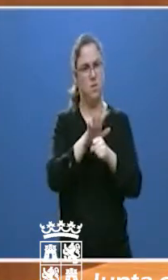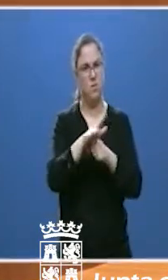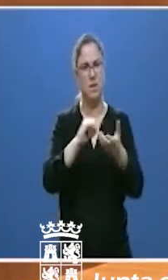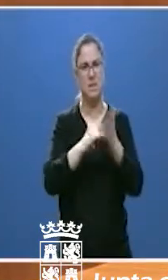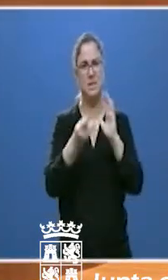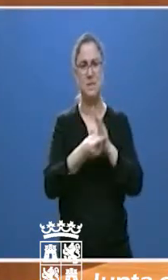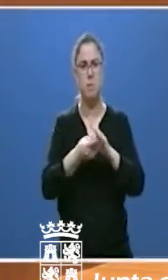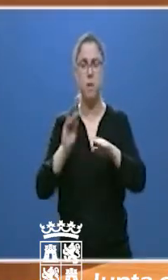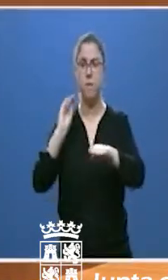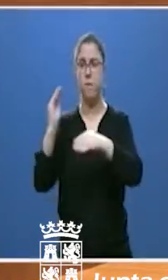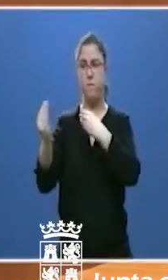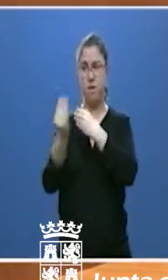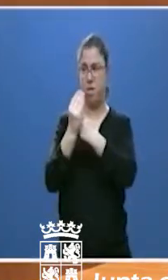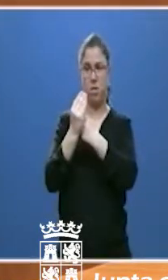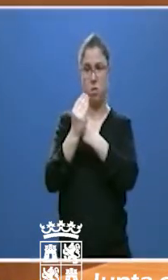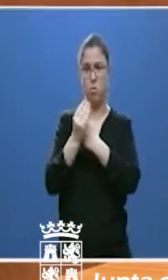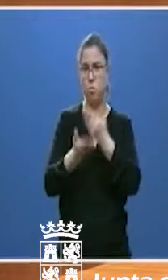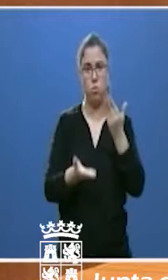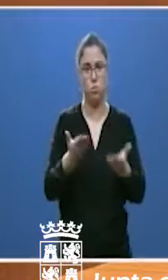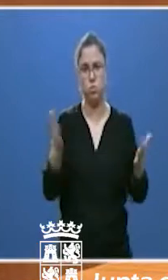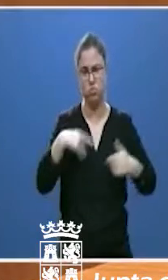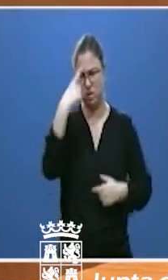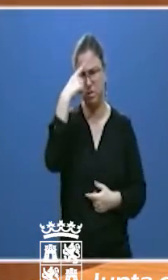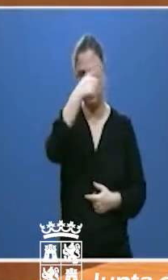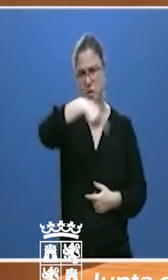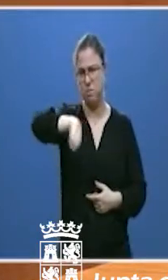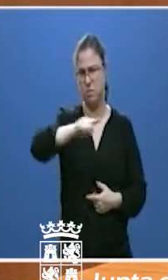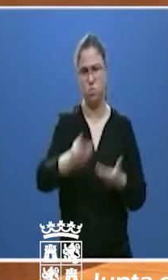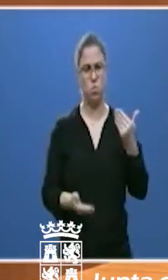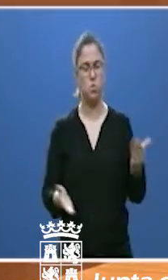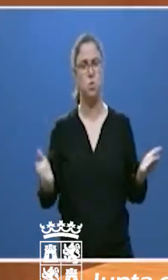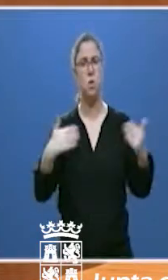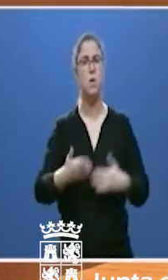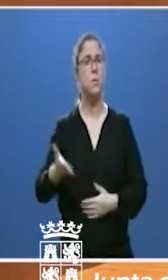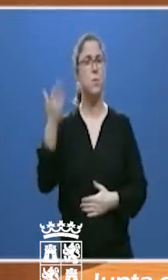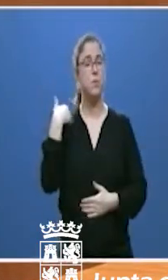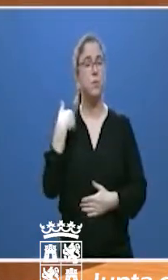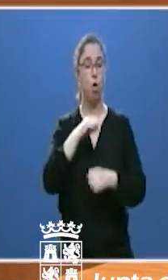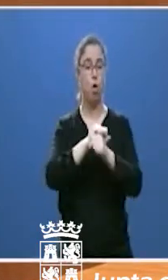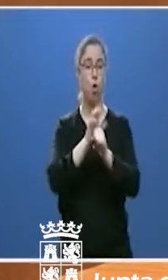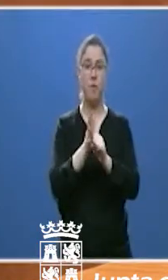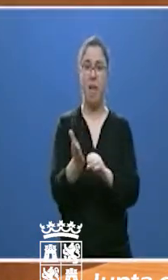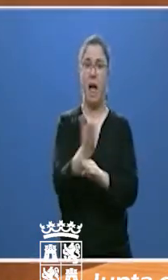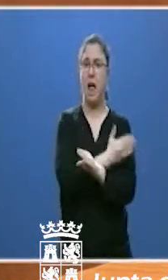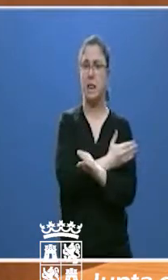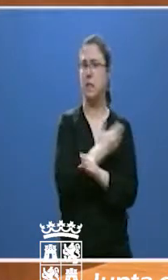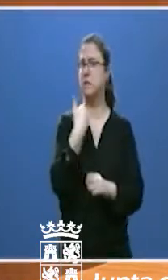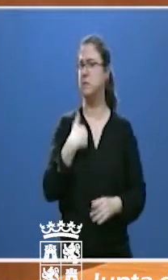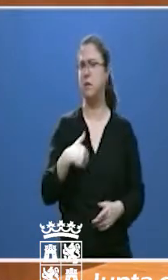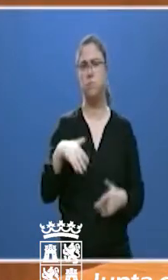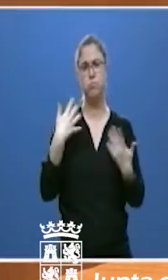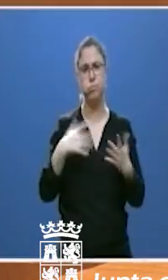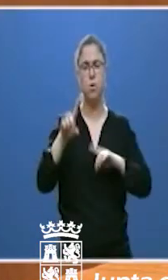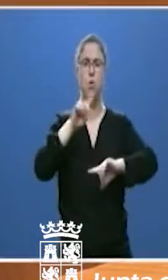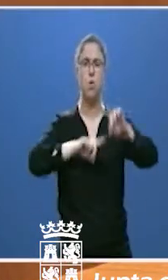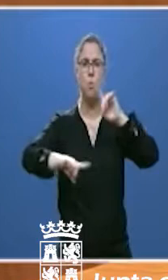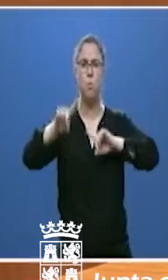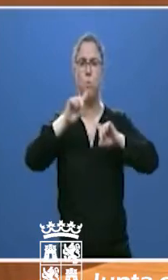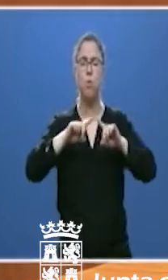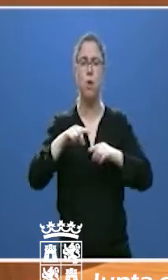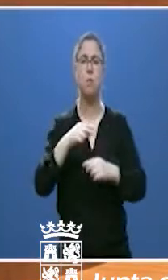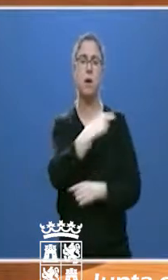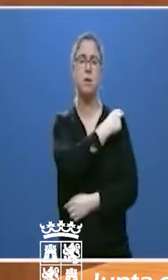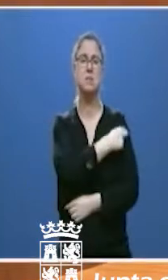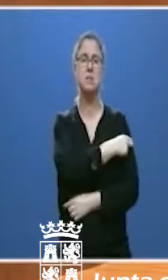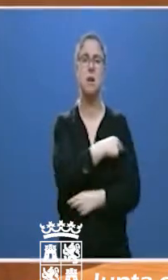financiación injusto, lo saben todos ustedes, que ya constituía antes del COVID-19 uno de los principales problemas de la sanidad